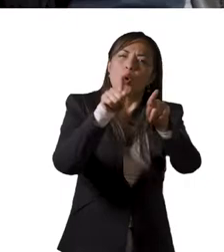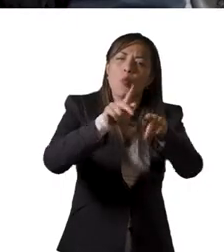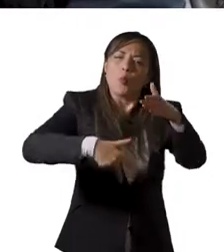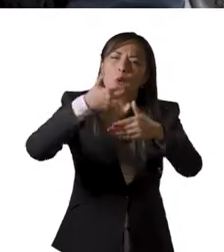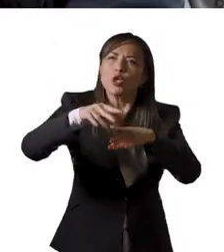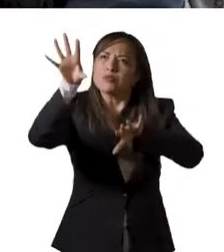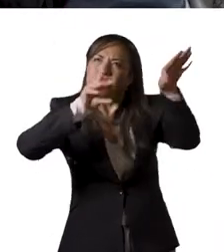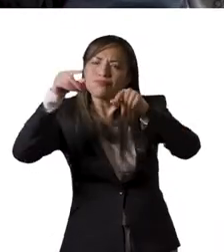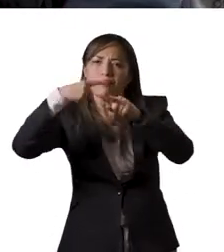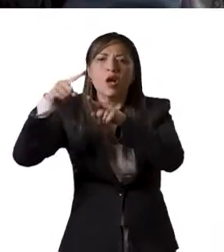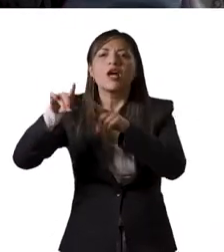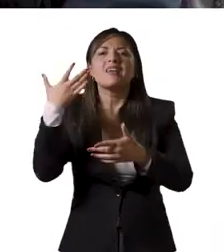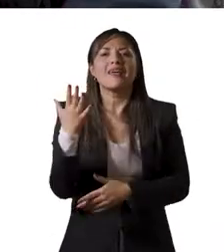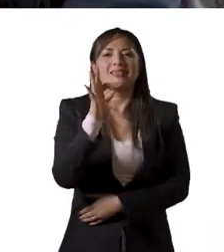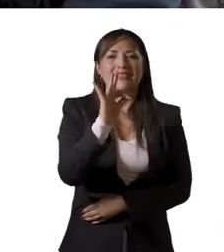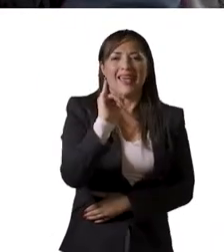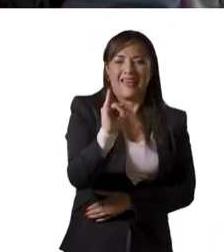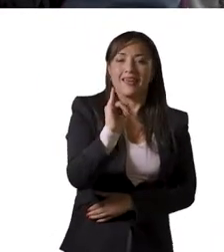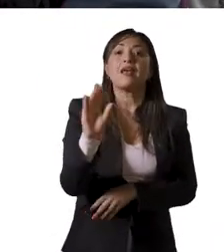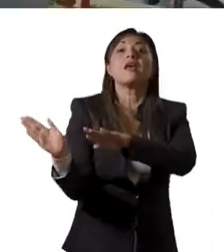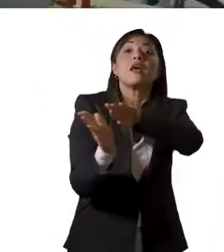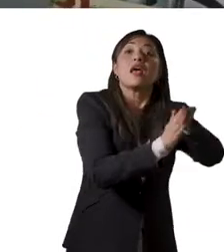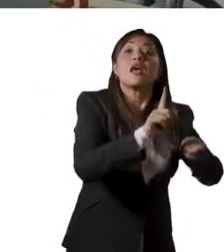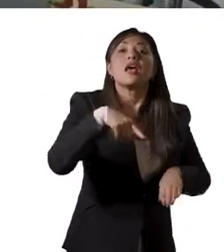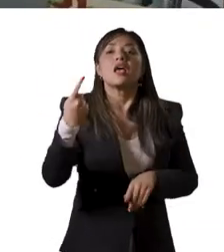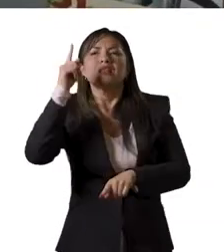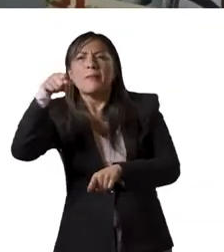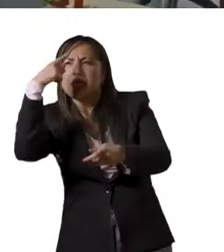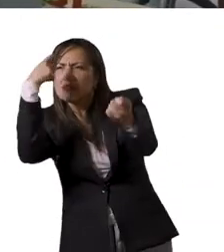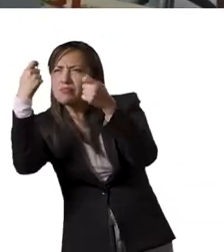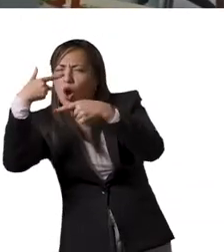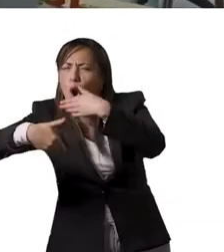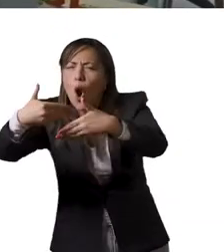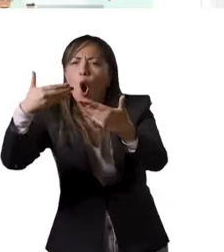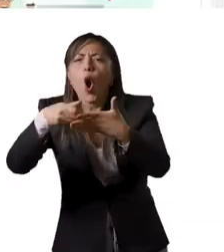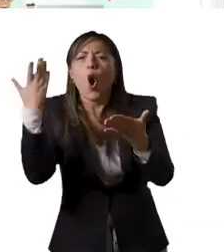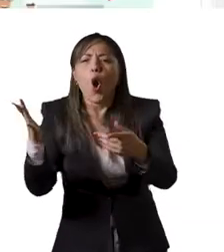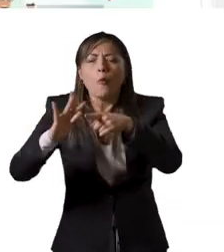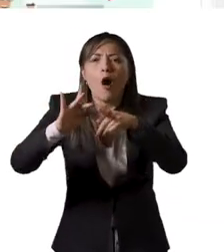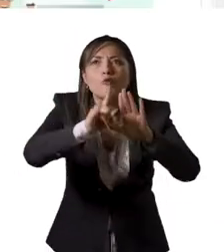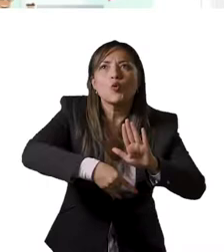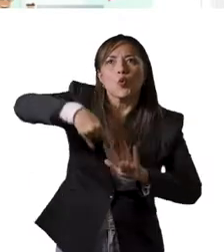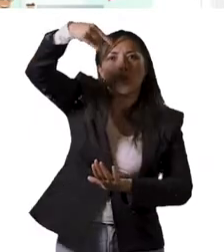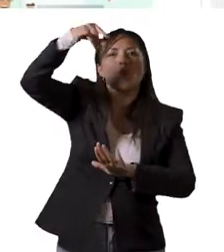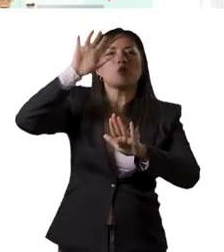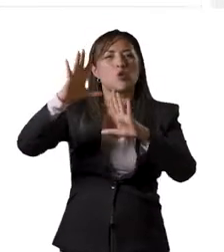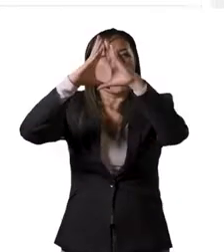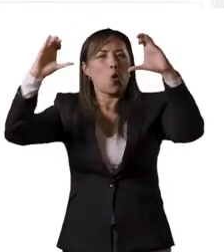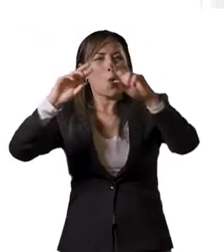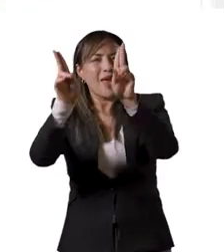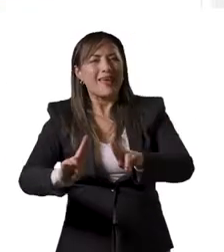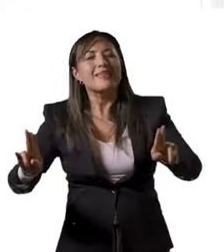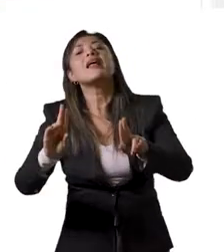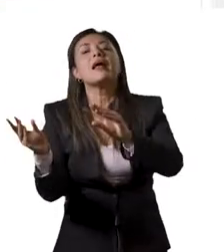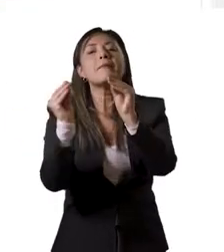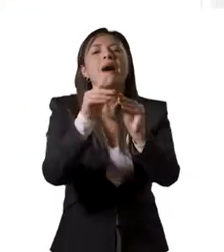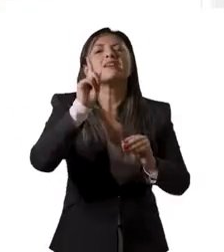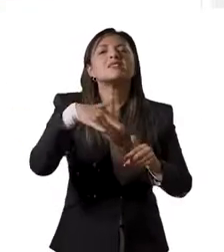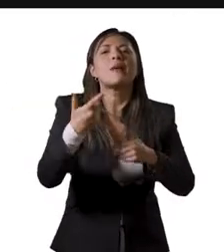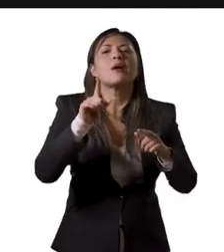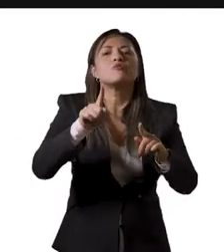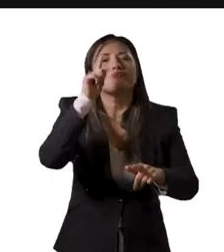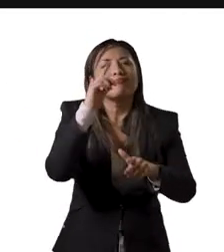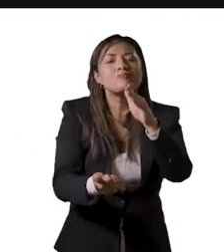de proyectos con componentes TI, implementó esquemas y estrategias de transición a la nube y consolidó la